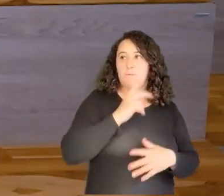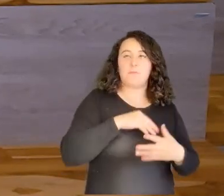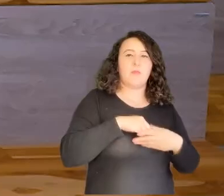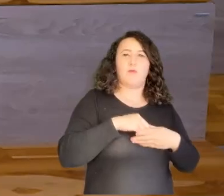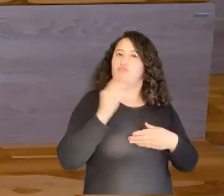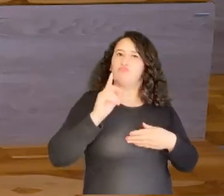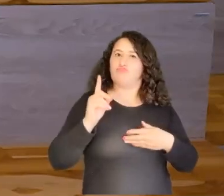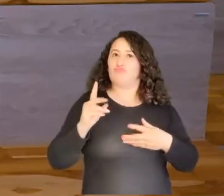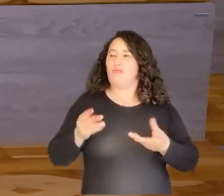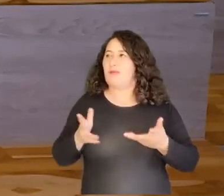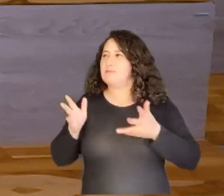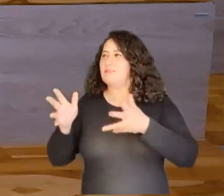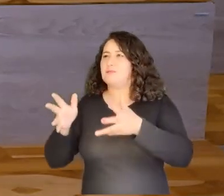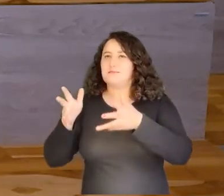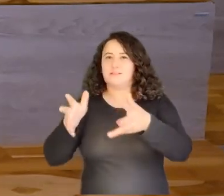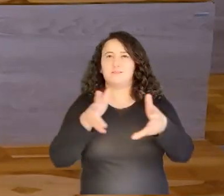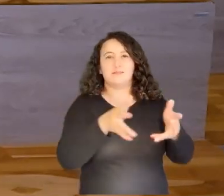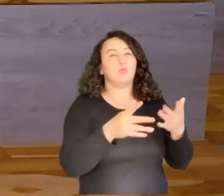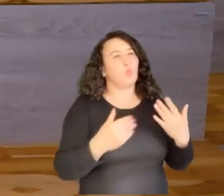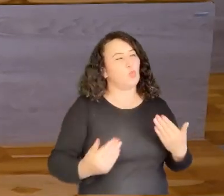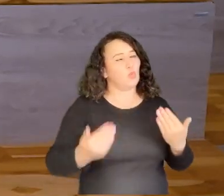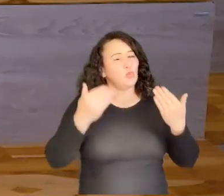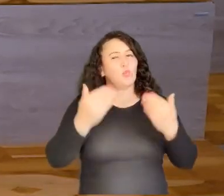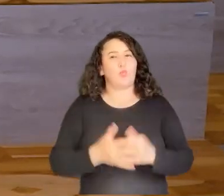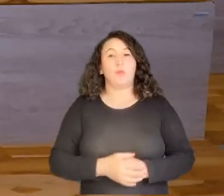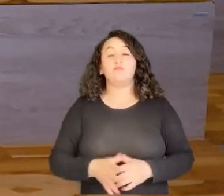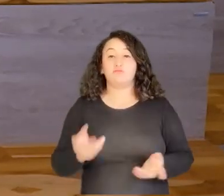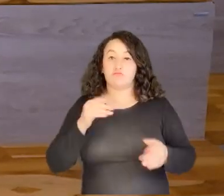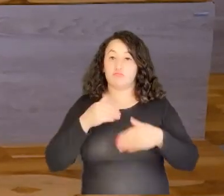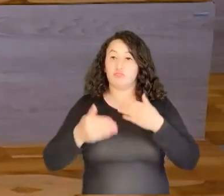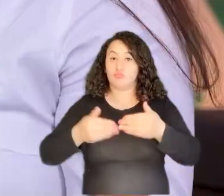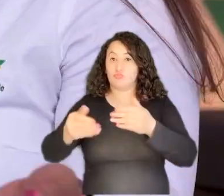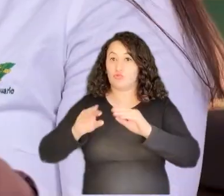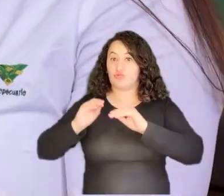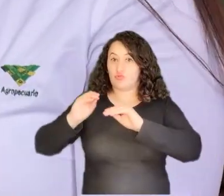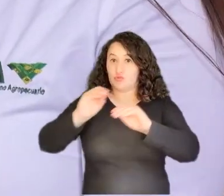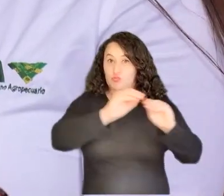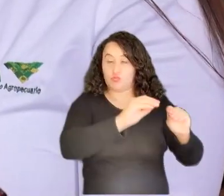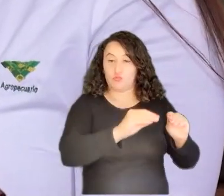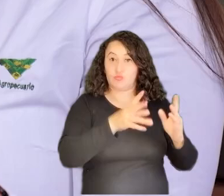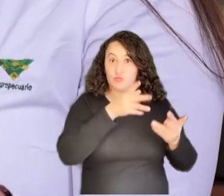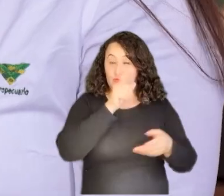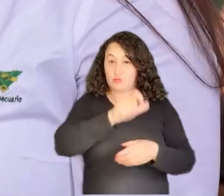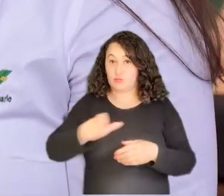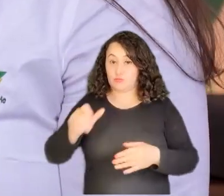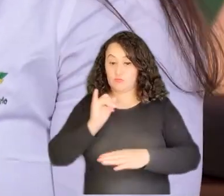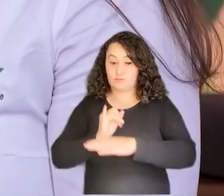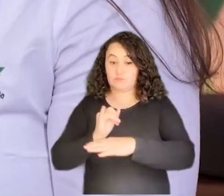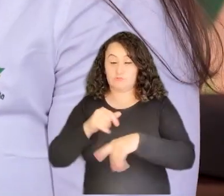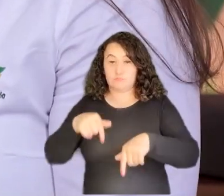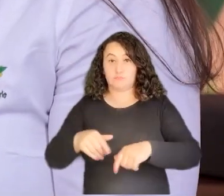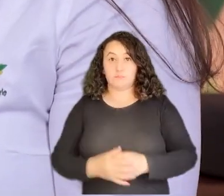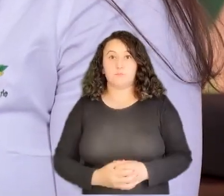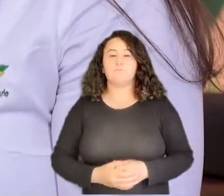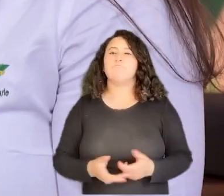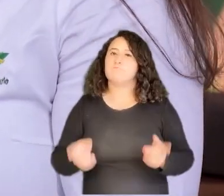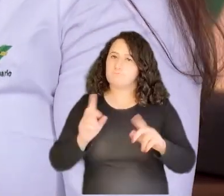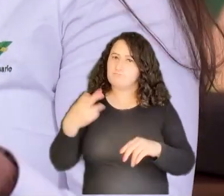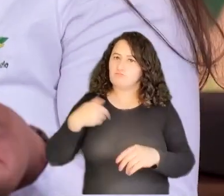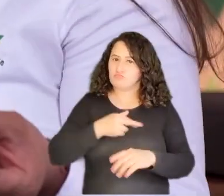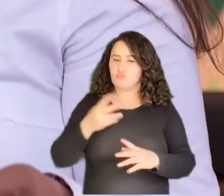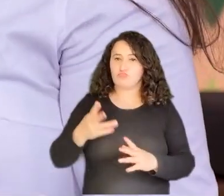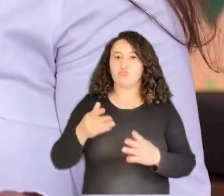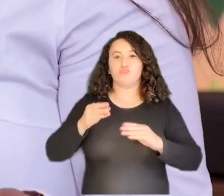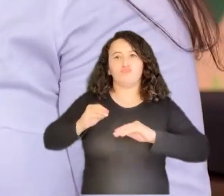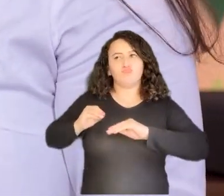Exacto, y pues dentro del proceso tenemos lo que es la formación de formadores dentro del instituto. Entonces, también estamos formando